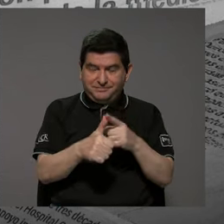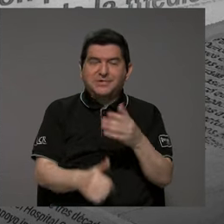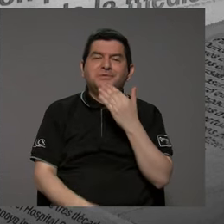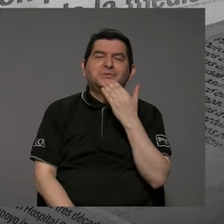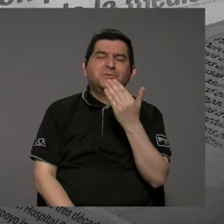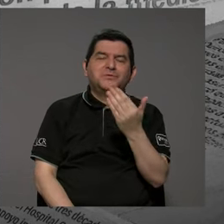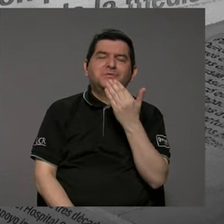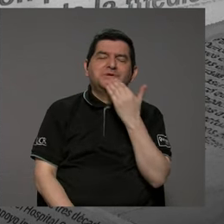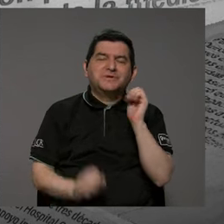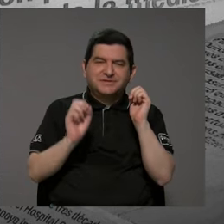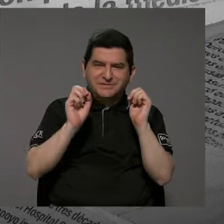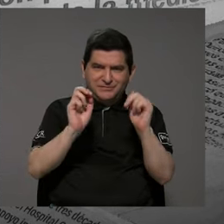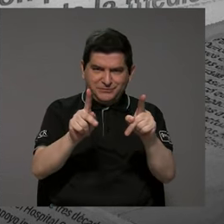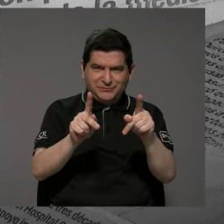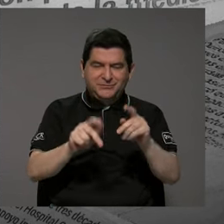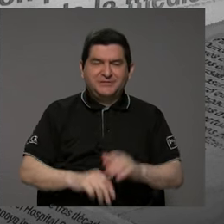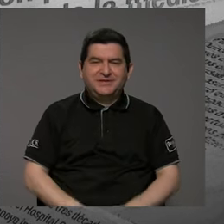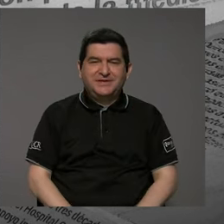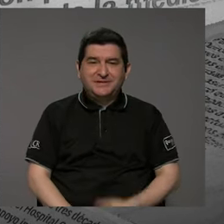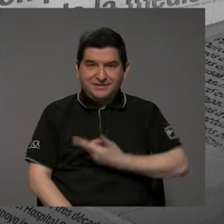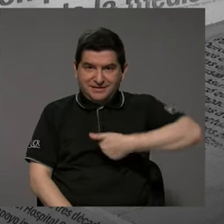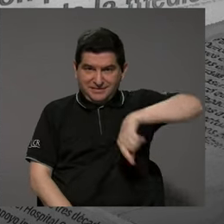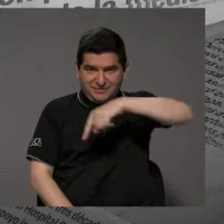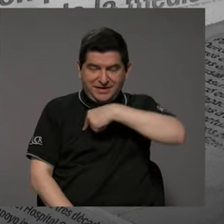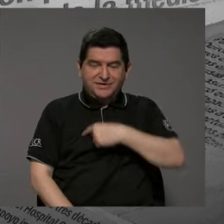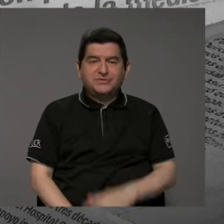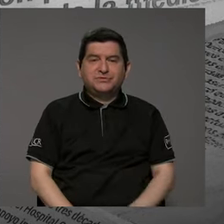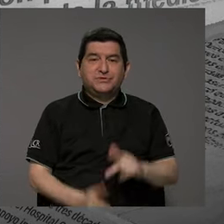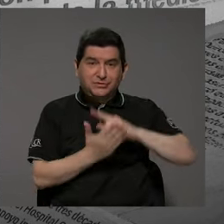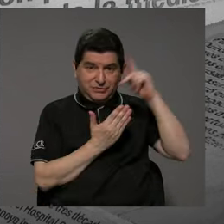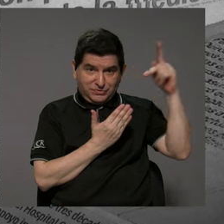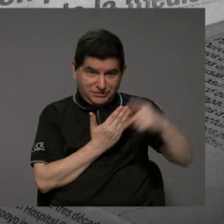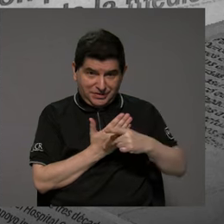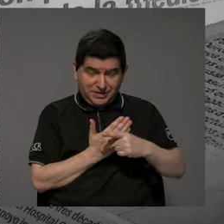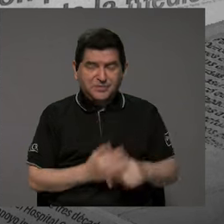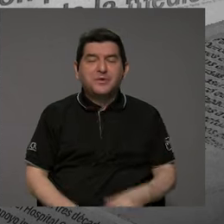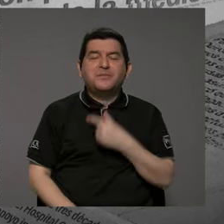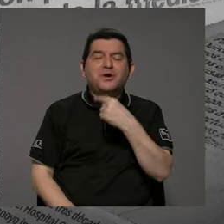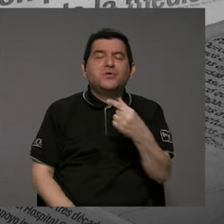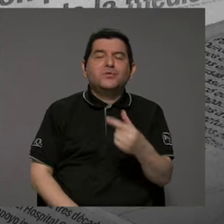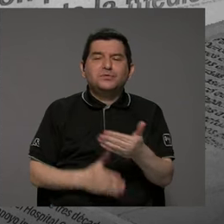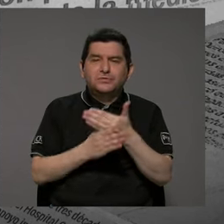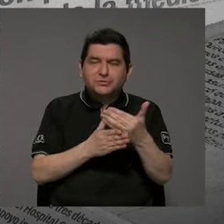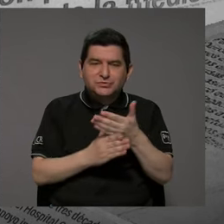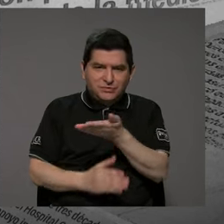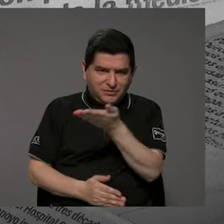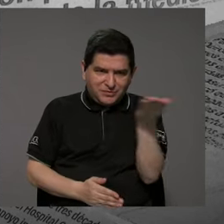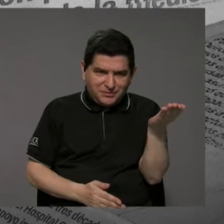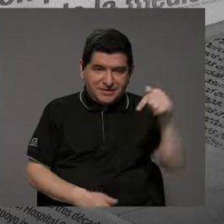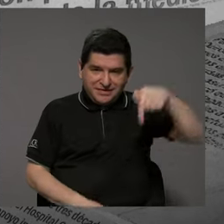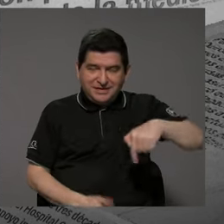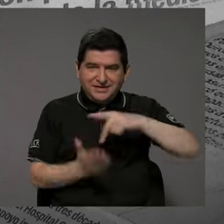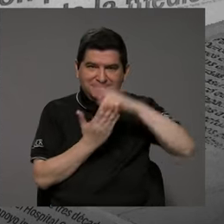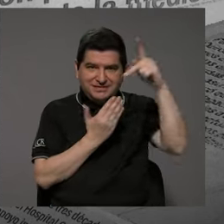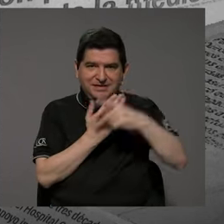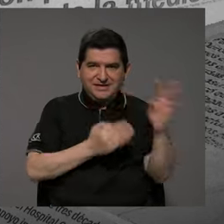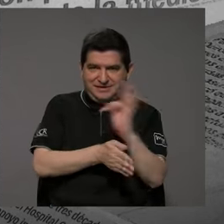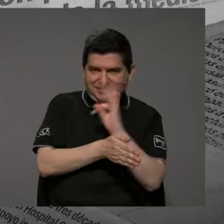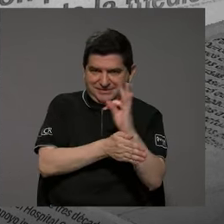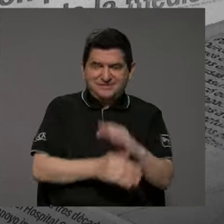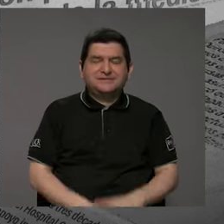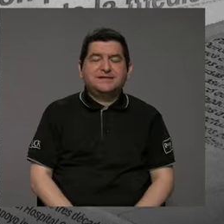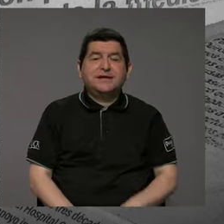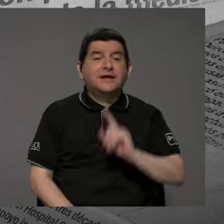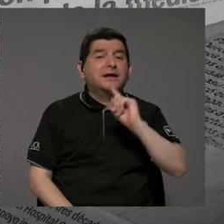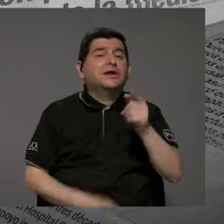agradecerle el espacio. Para nosotros desde el programa es un gusto estar aquí compartiendo con ustedes en el programa. Y efectivamente,